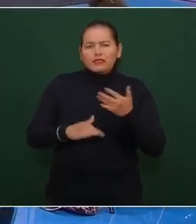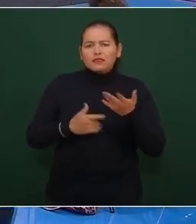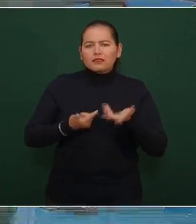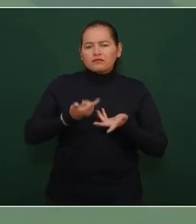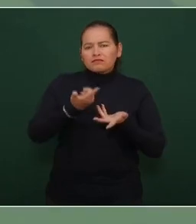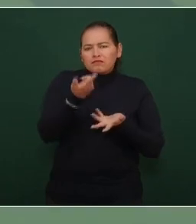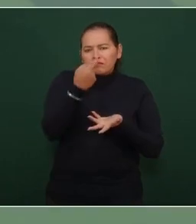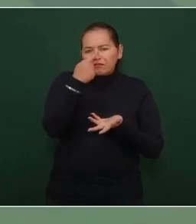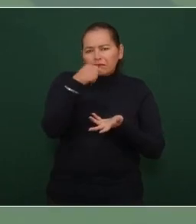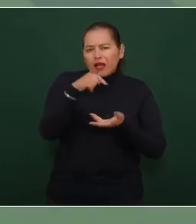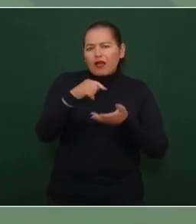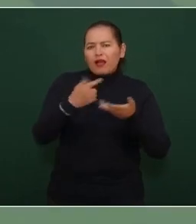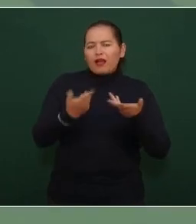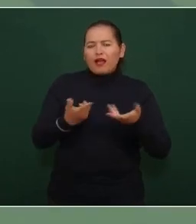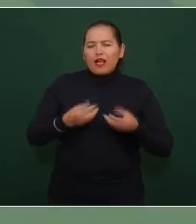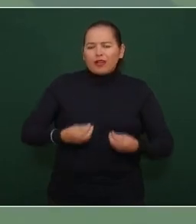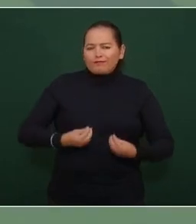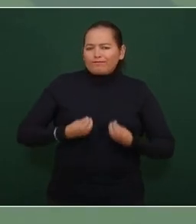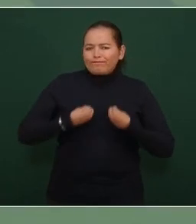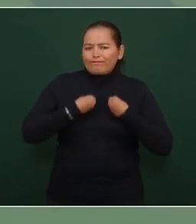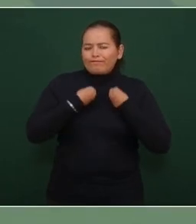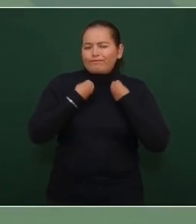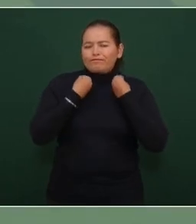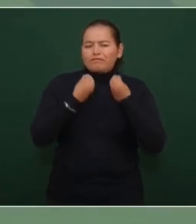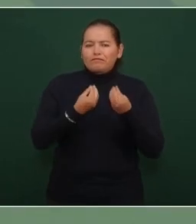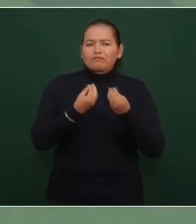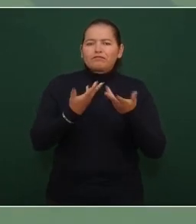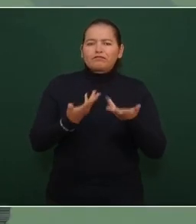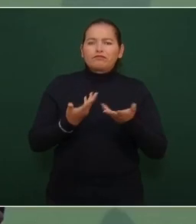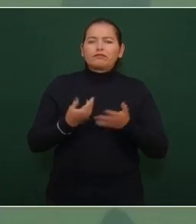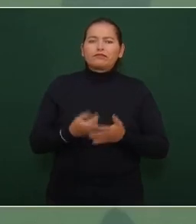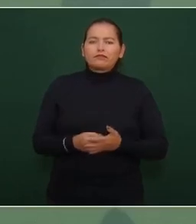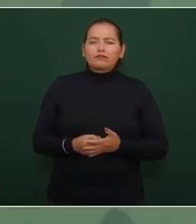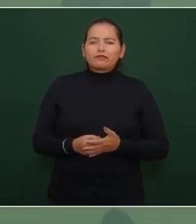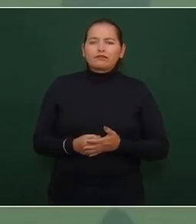poder satisfacer sus necesidades